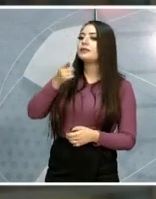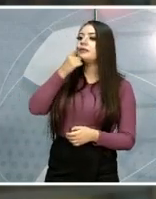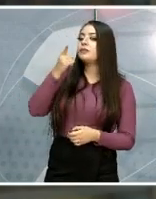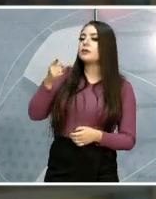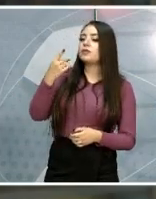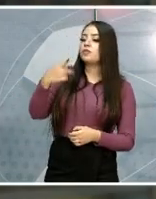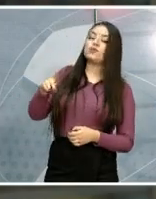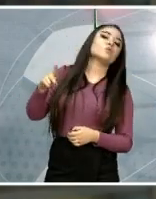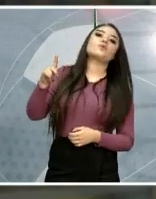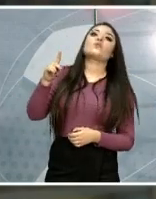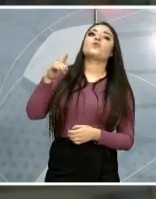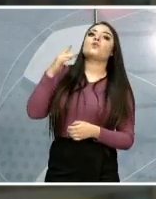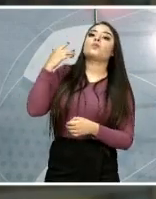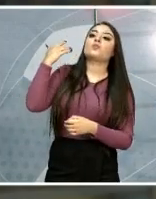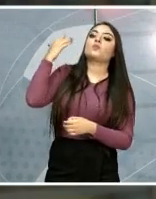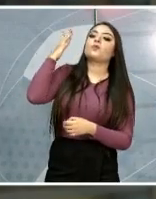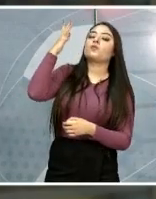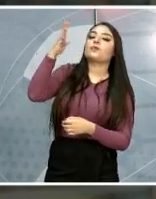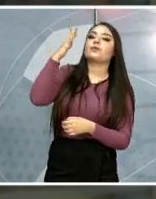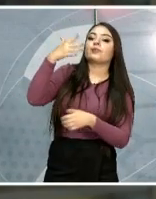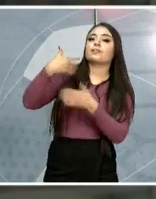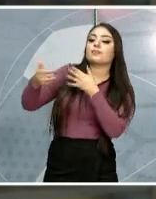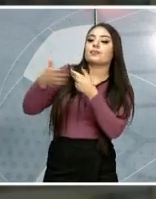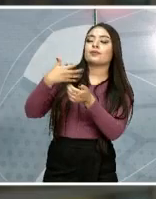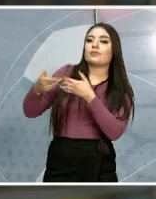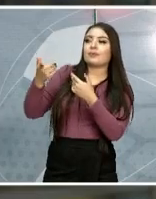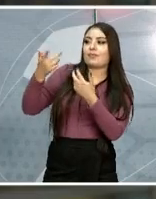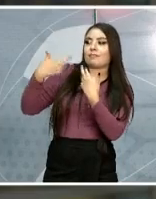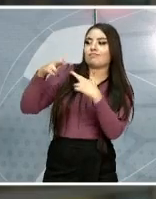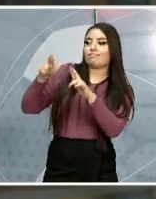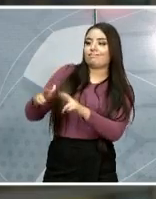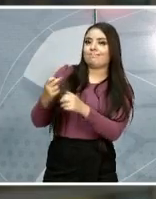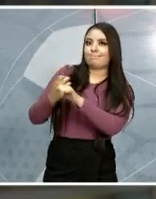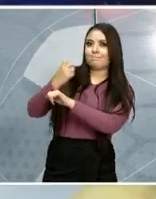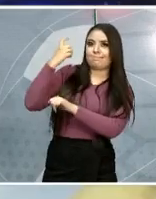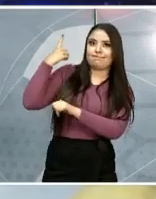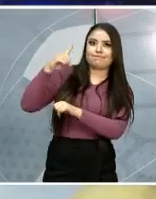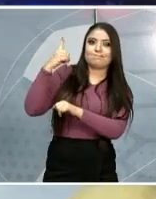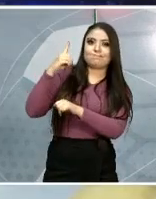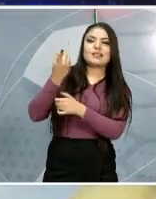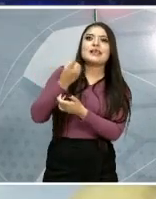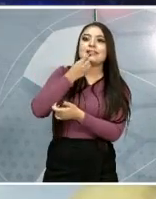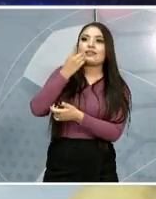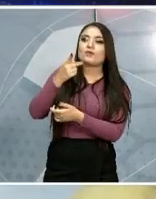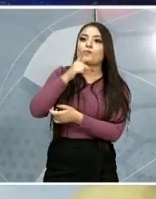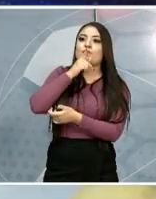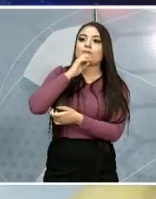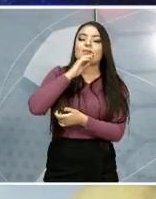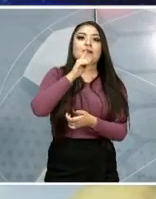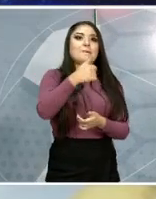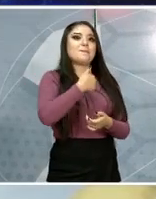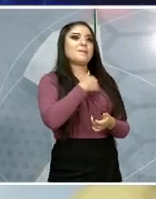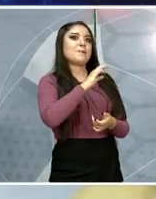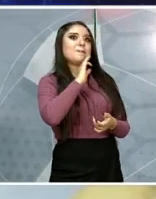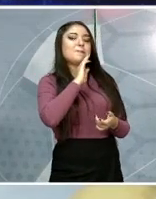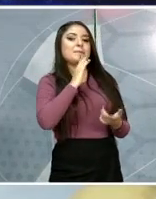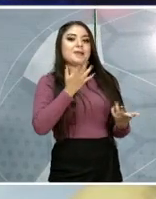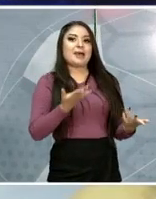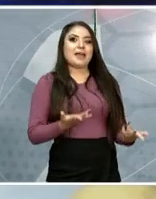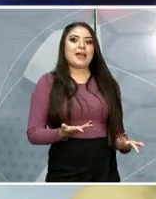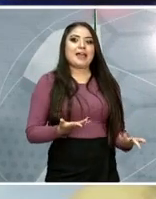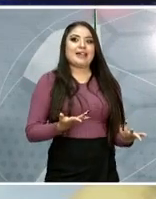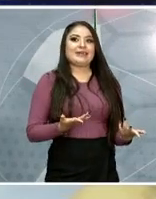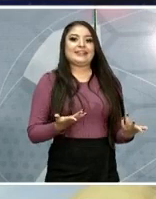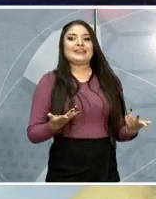y vas a representar al Estado de Durango en un certamen de belleza? Pues mi mamá todavía no se la cree, creo que todavía